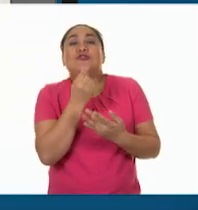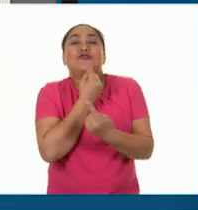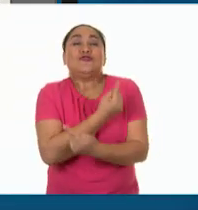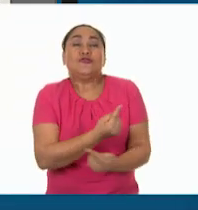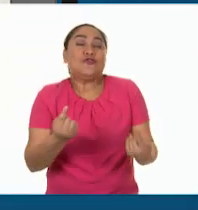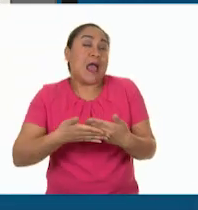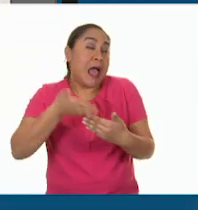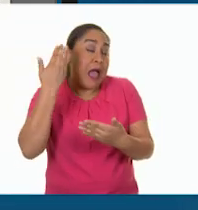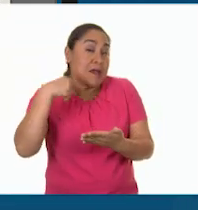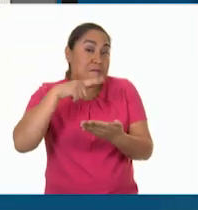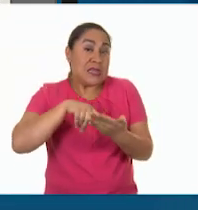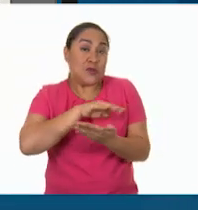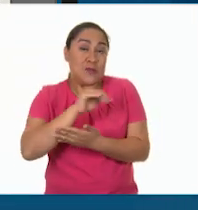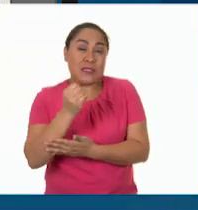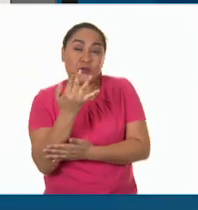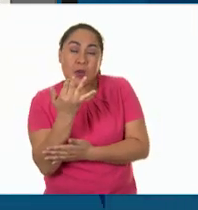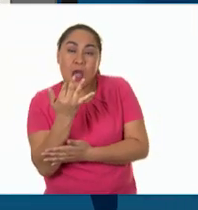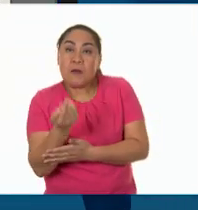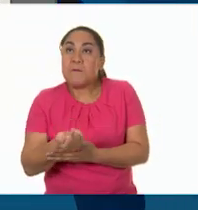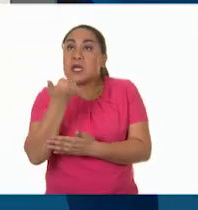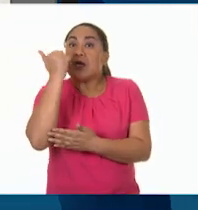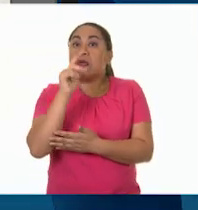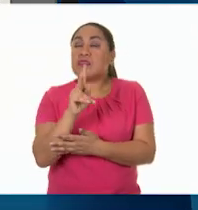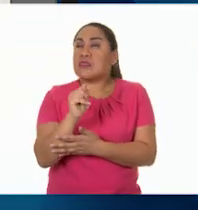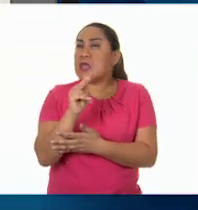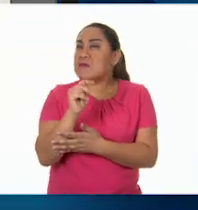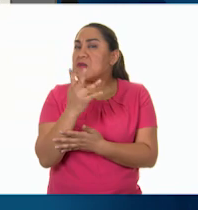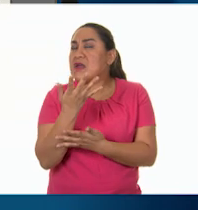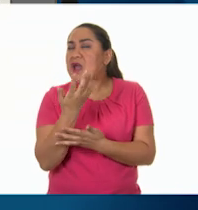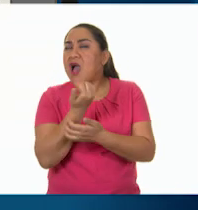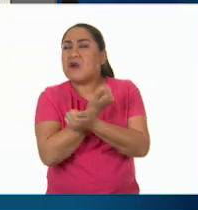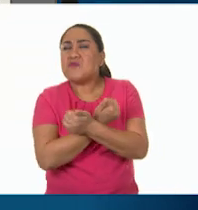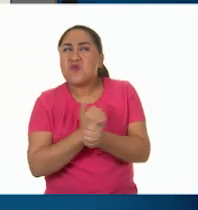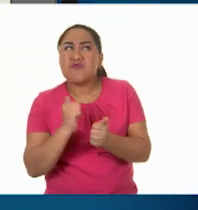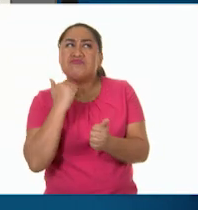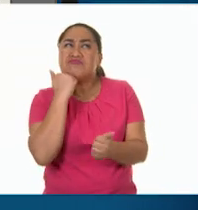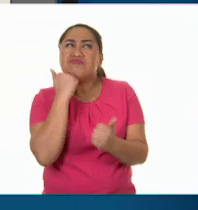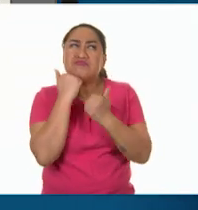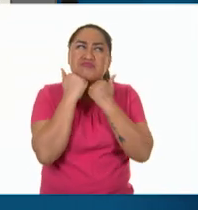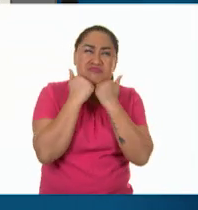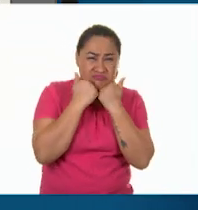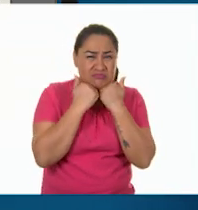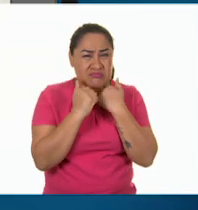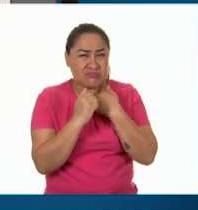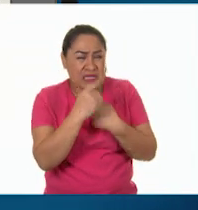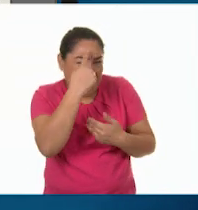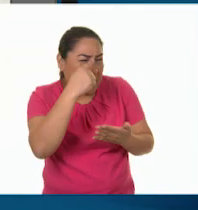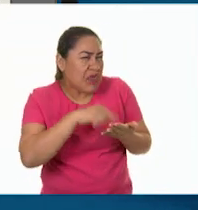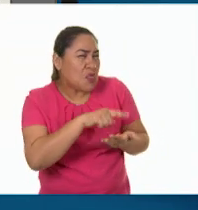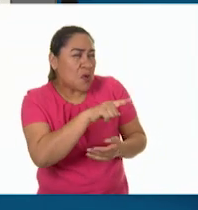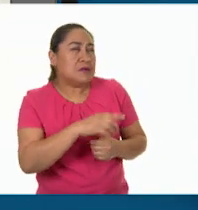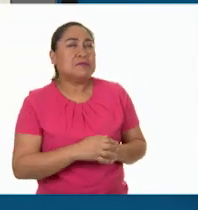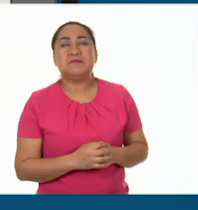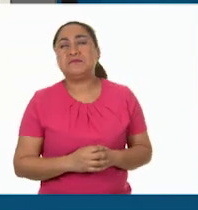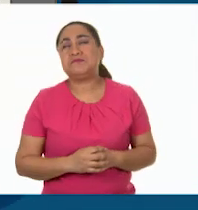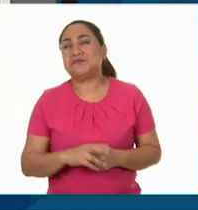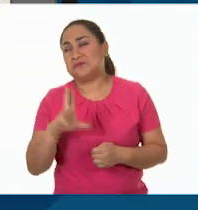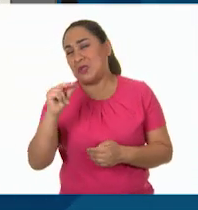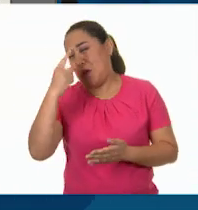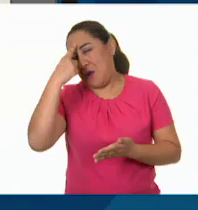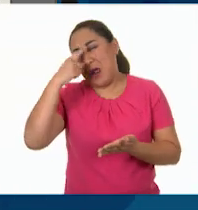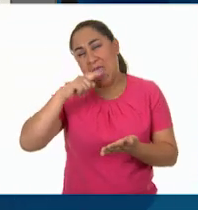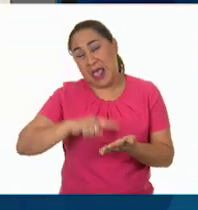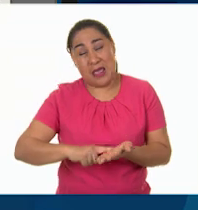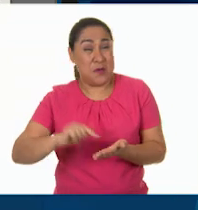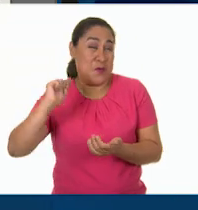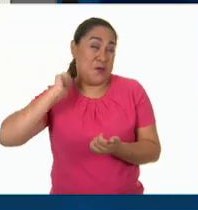la oportunidad de tener una televisión en su casa no llegaban a aburrirse un poco. ¿Tú qué crees? Yo no creo que las niñas y los niños de